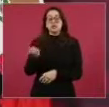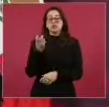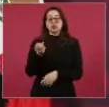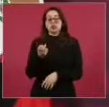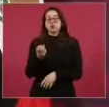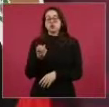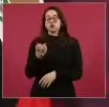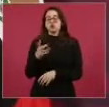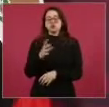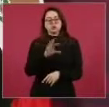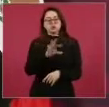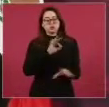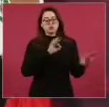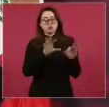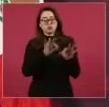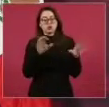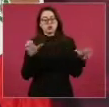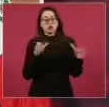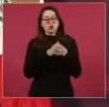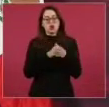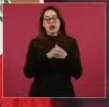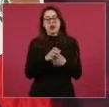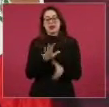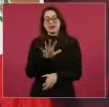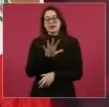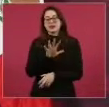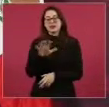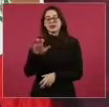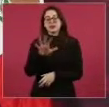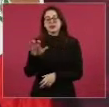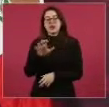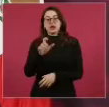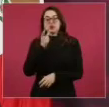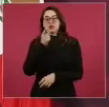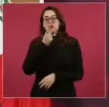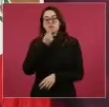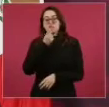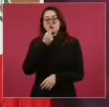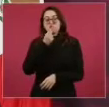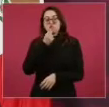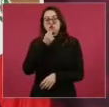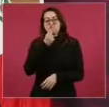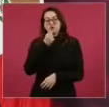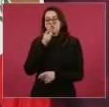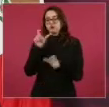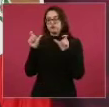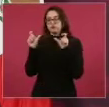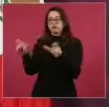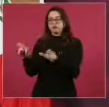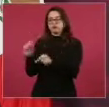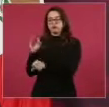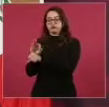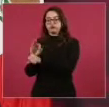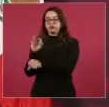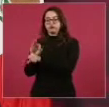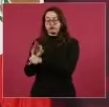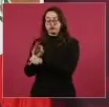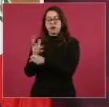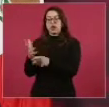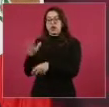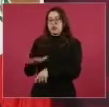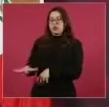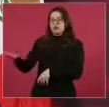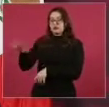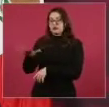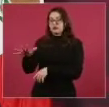para 500 elementos, también comunidades habitacionales